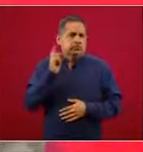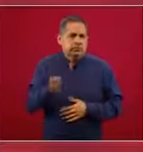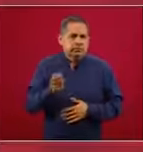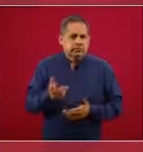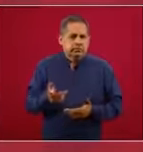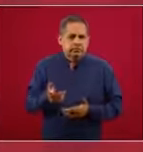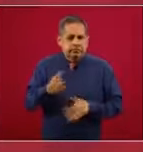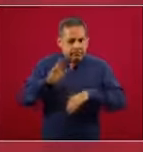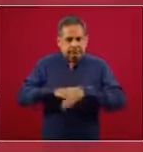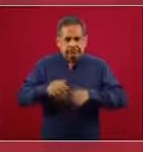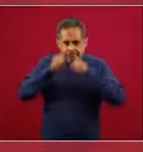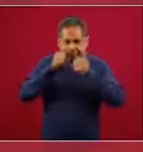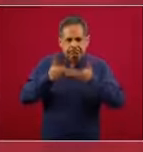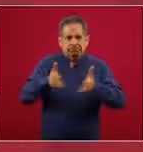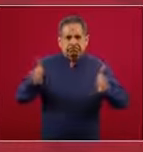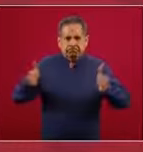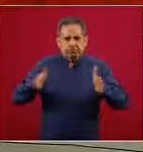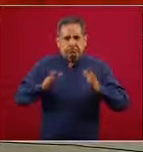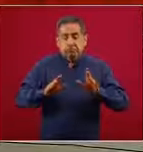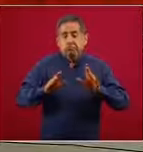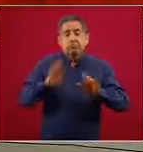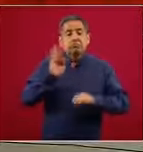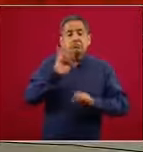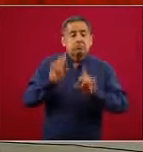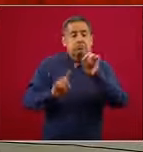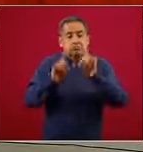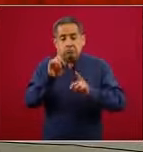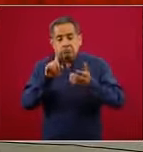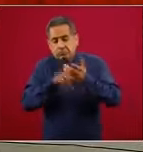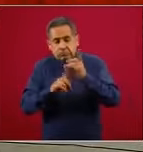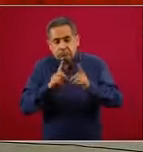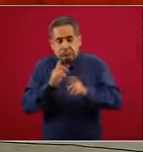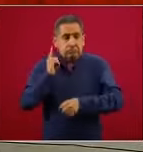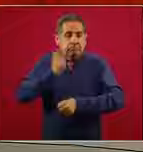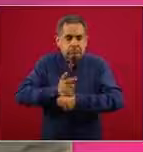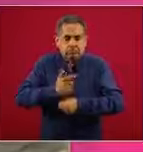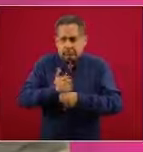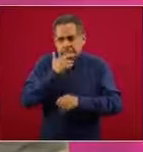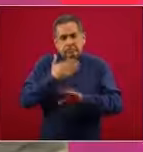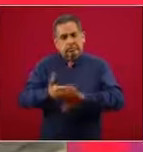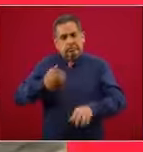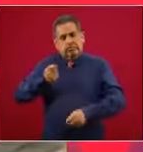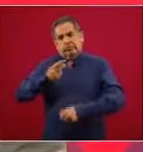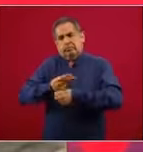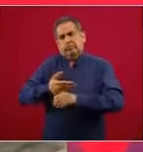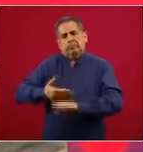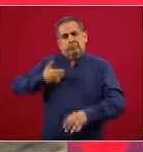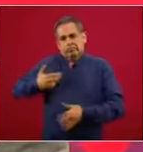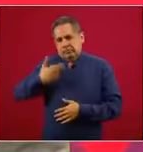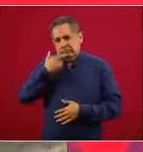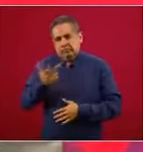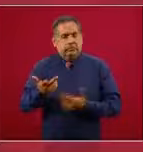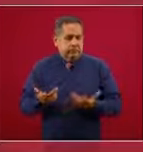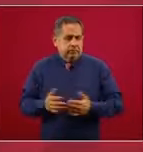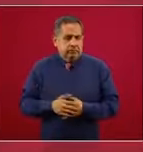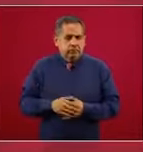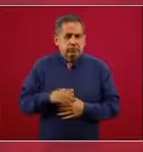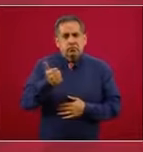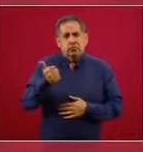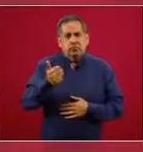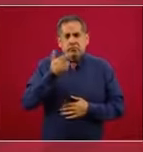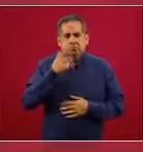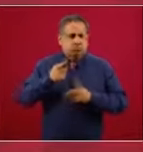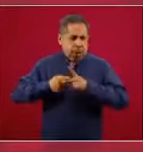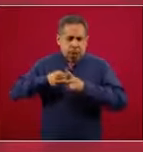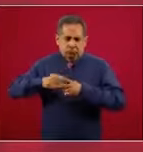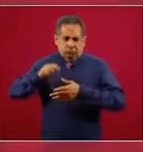se ampliará el universo de sospecha para que las personas sean detectadas más oportunamente. Y una consecuencia